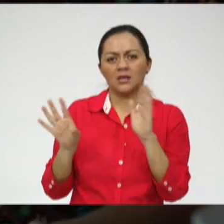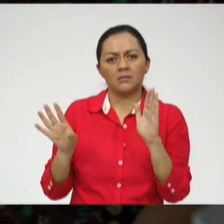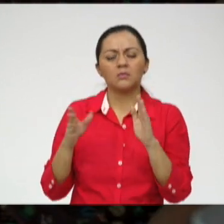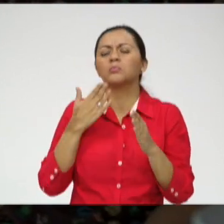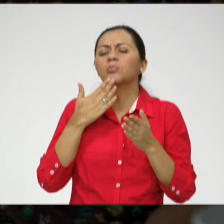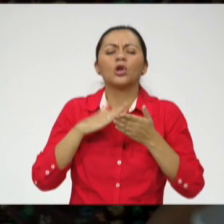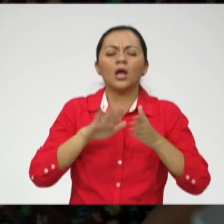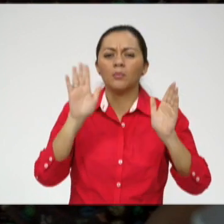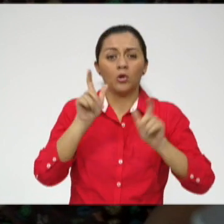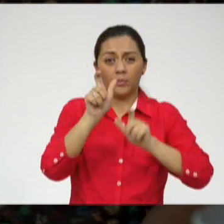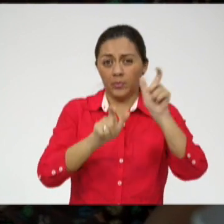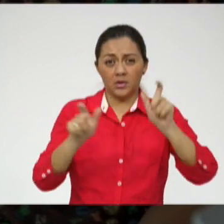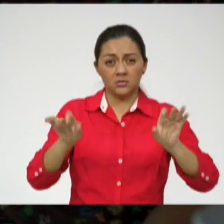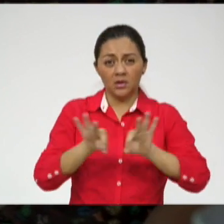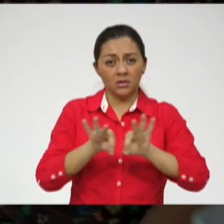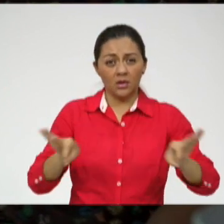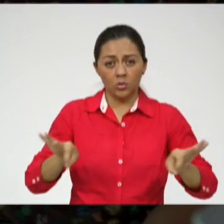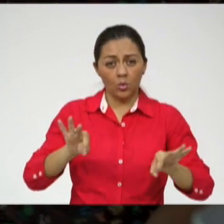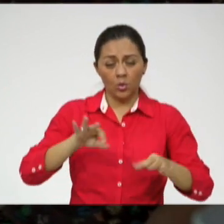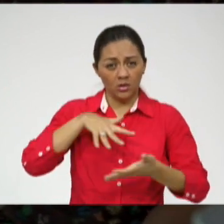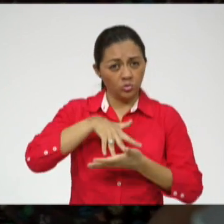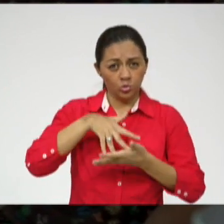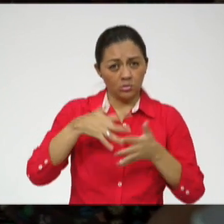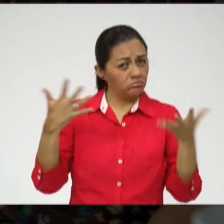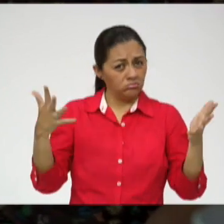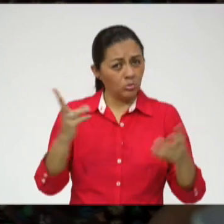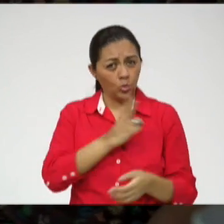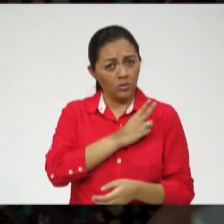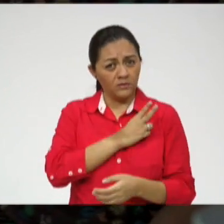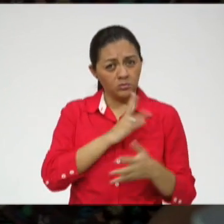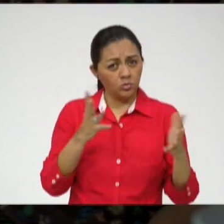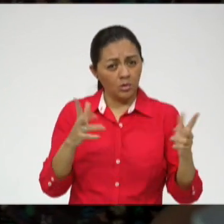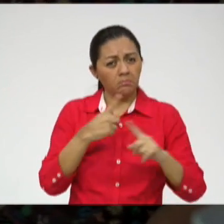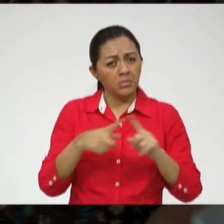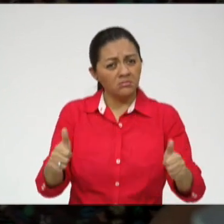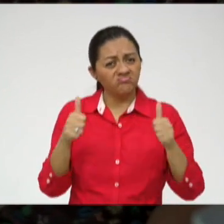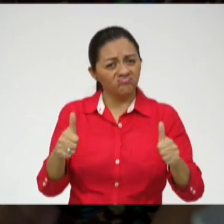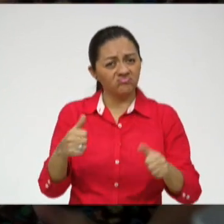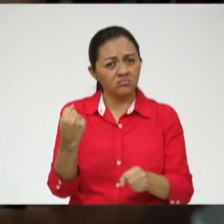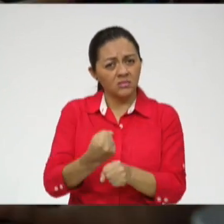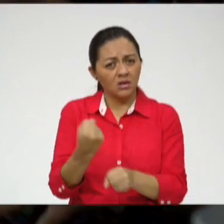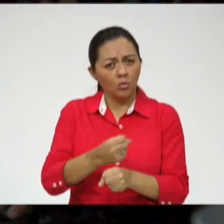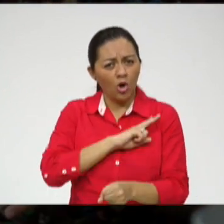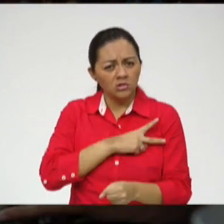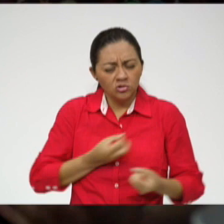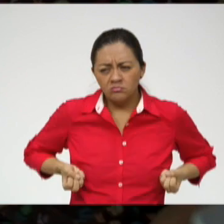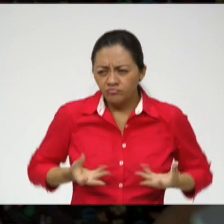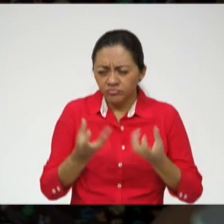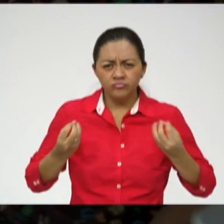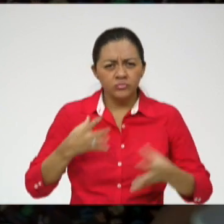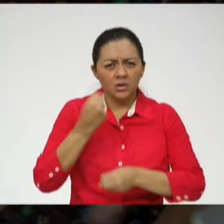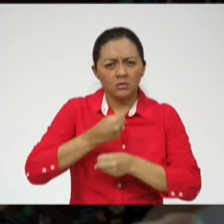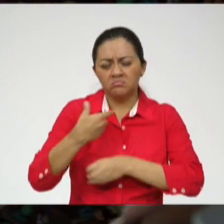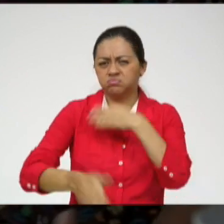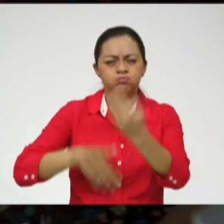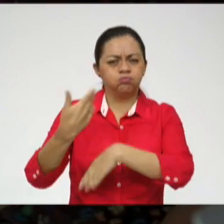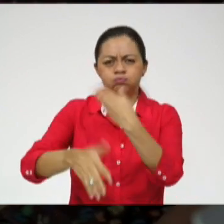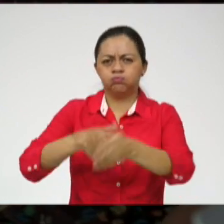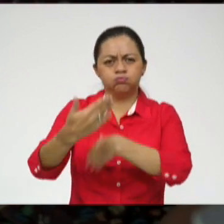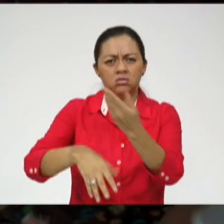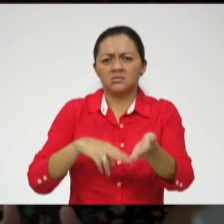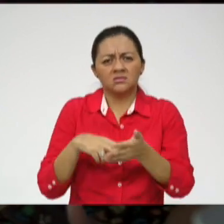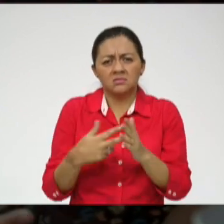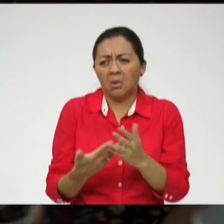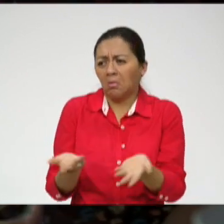existen muchas personas que no han tenido la posibilidad de estudiar en una universidad. Pero, más sin embargo, su vocación los llama